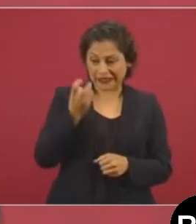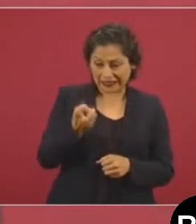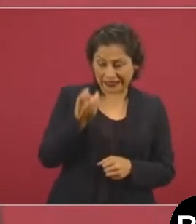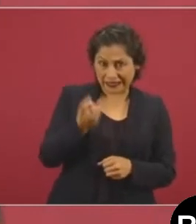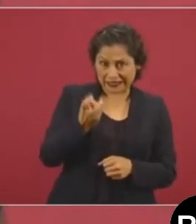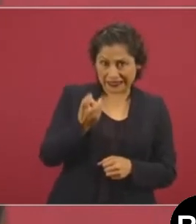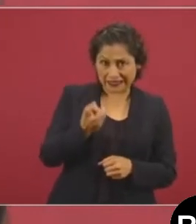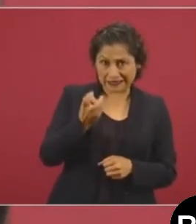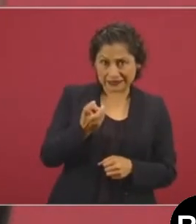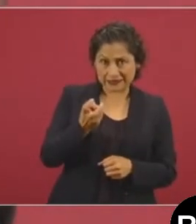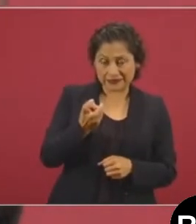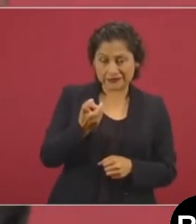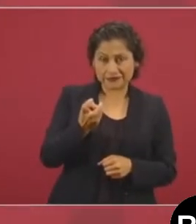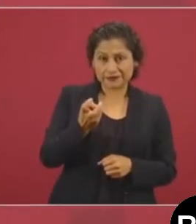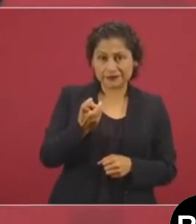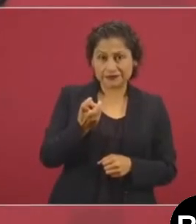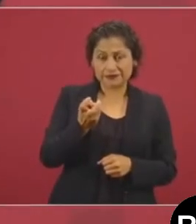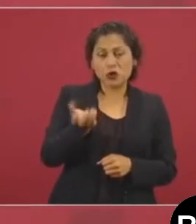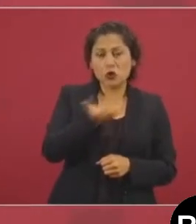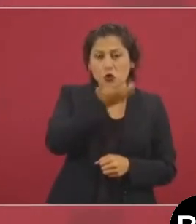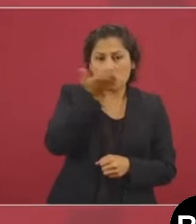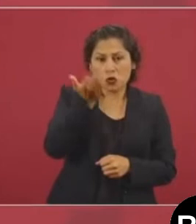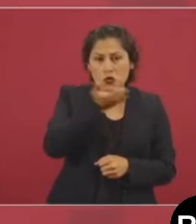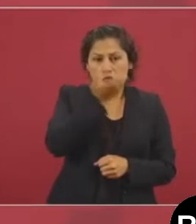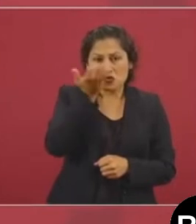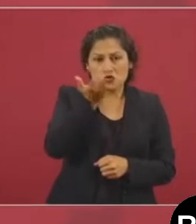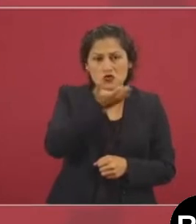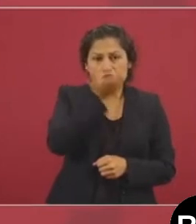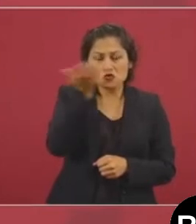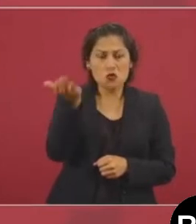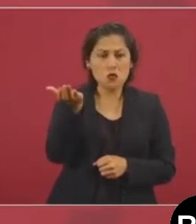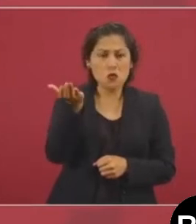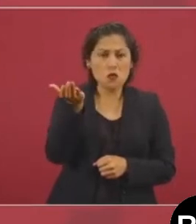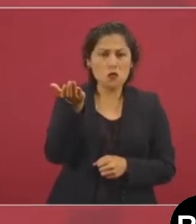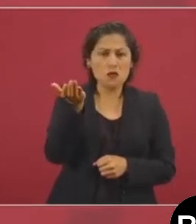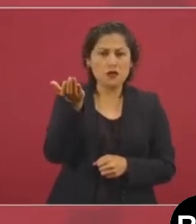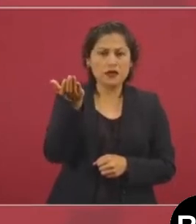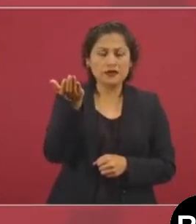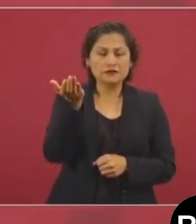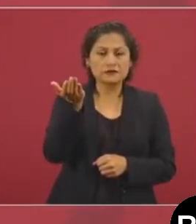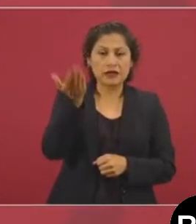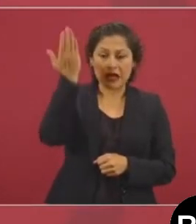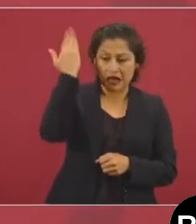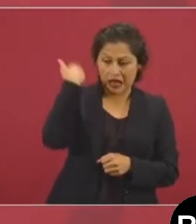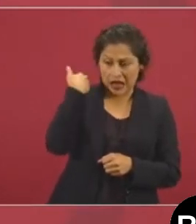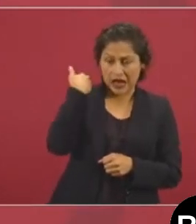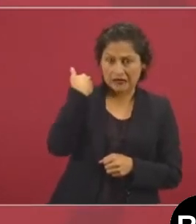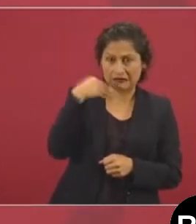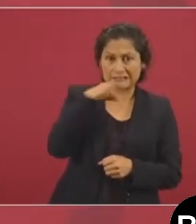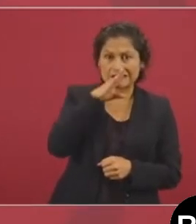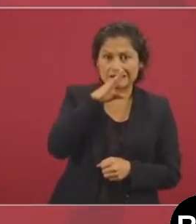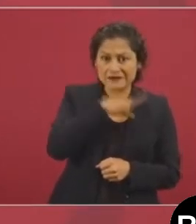práctica deleznable,